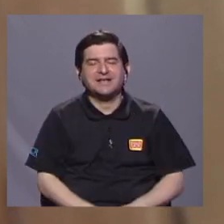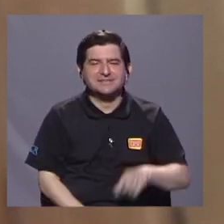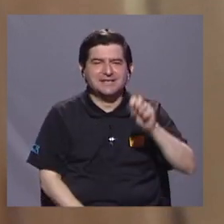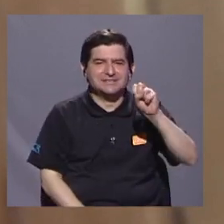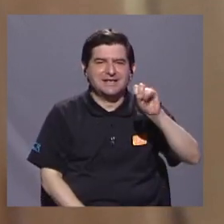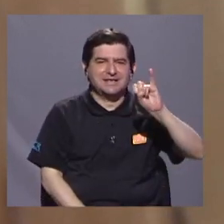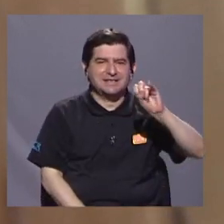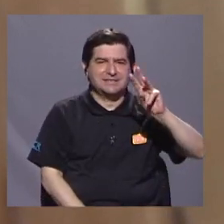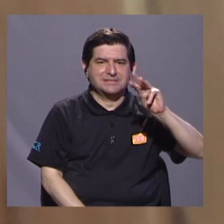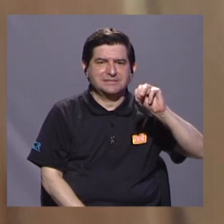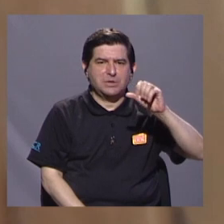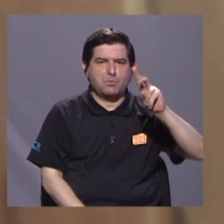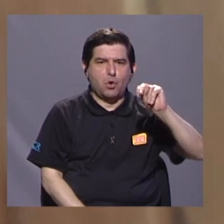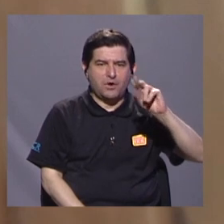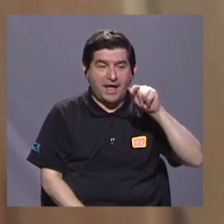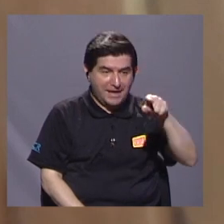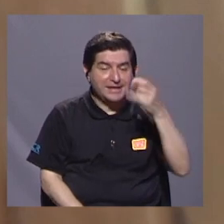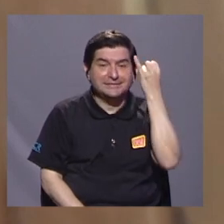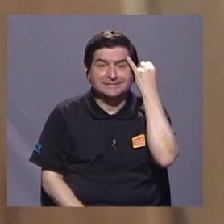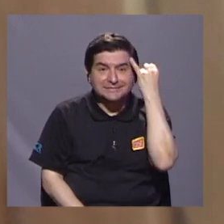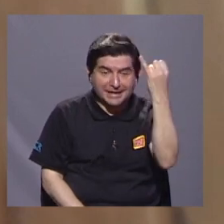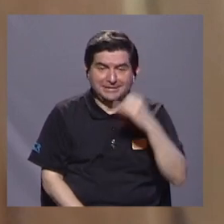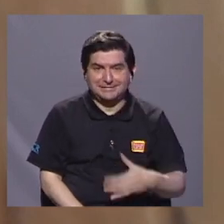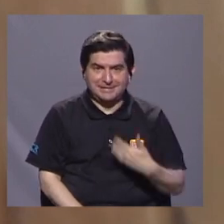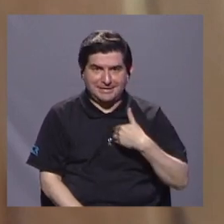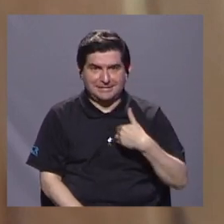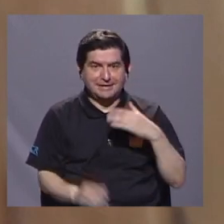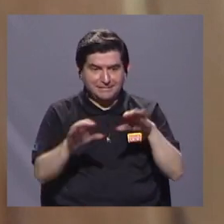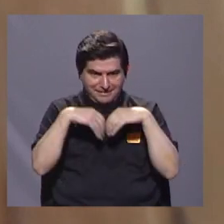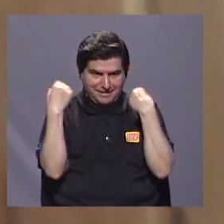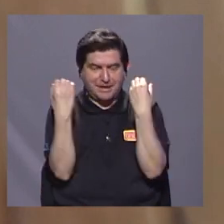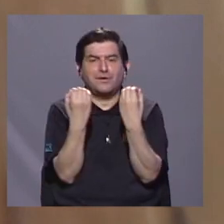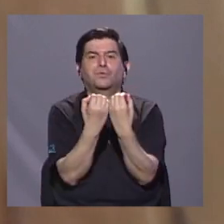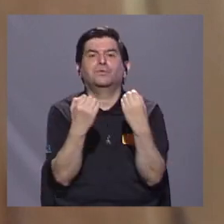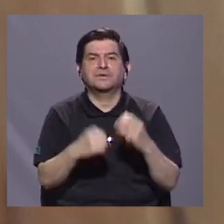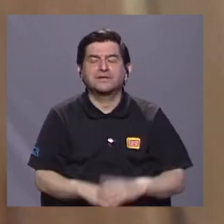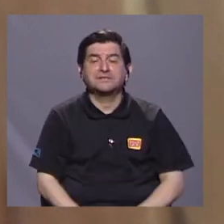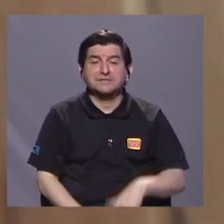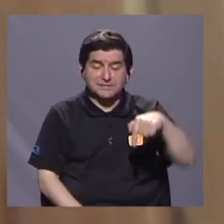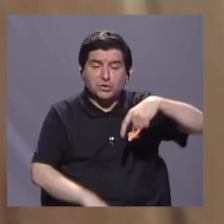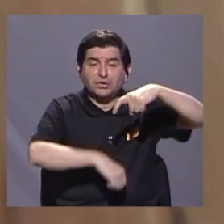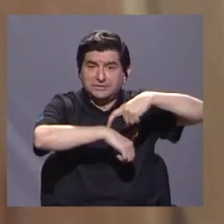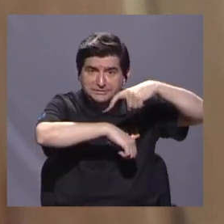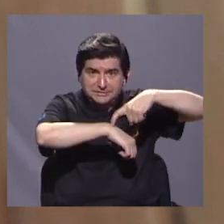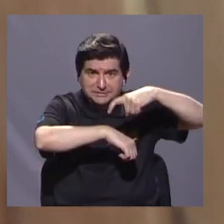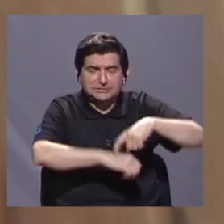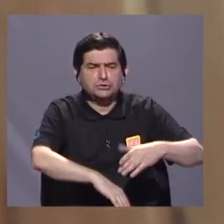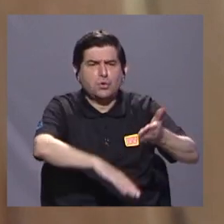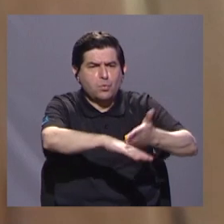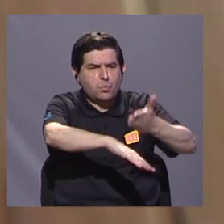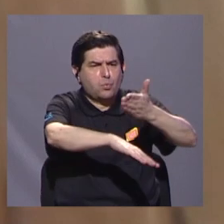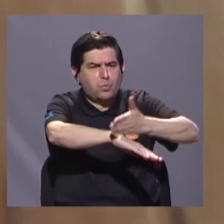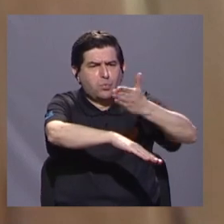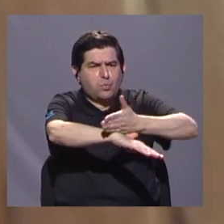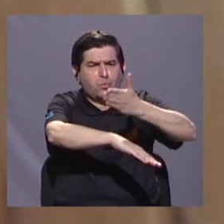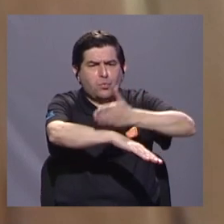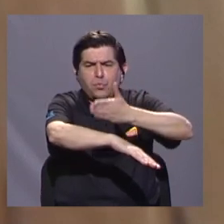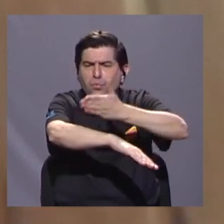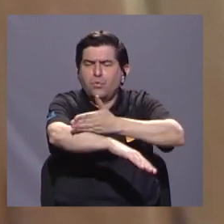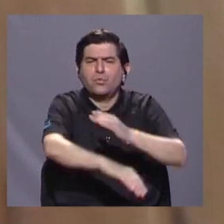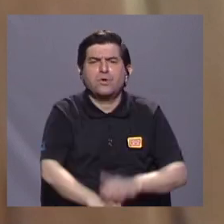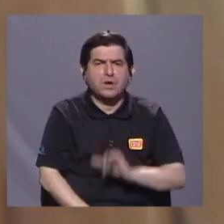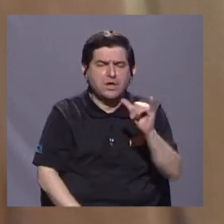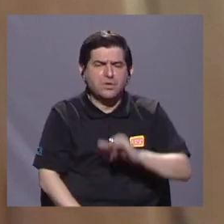esa iniciativa de tener una organización como esta, que hoy día está creciendo y que está también